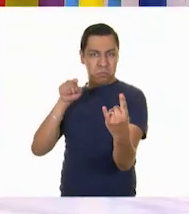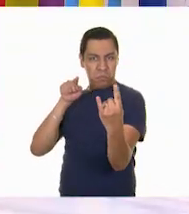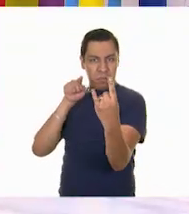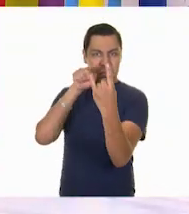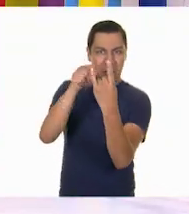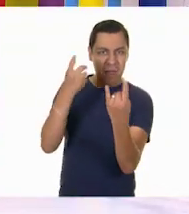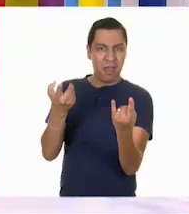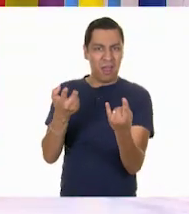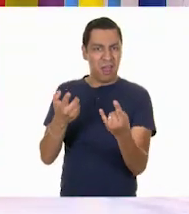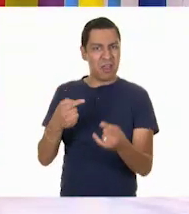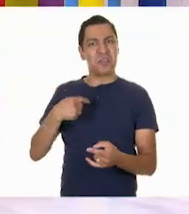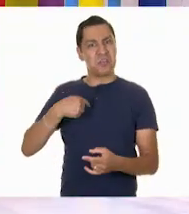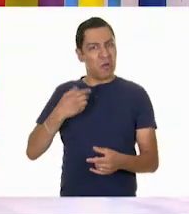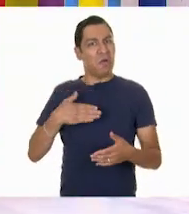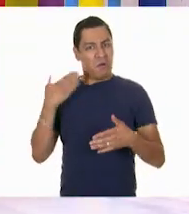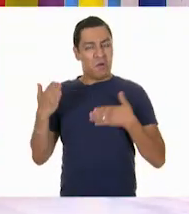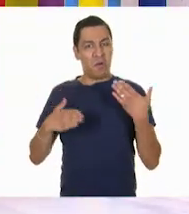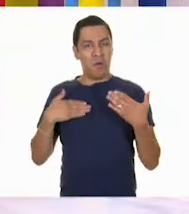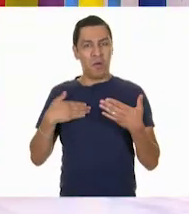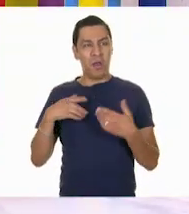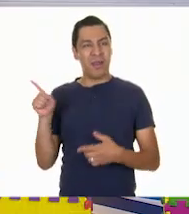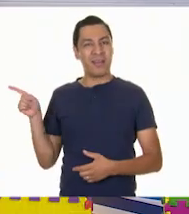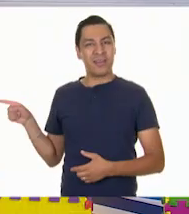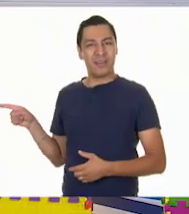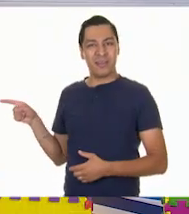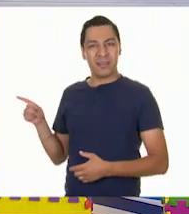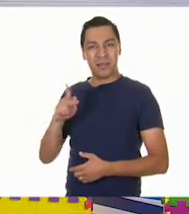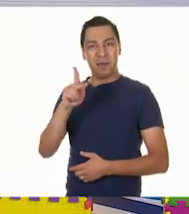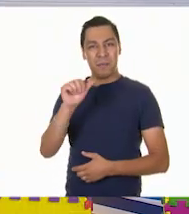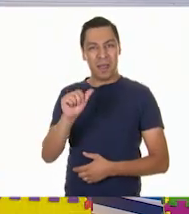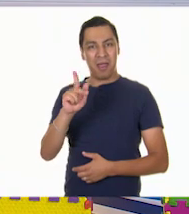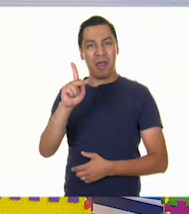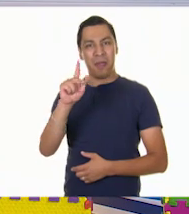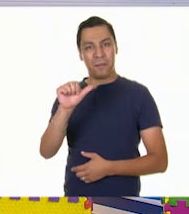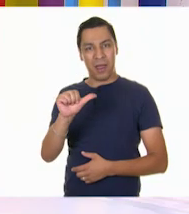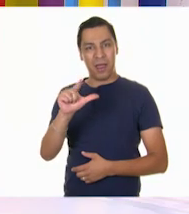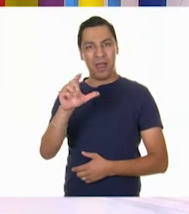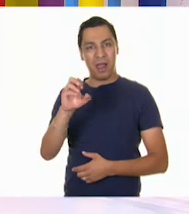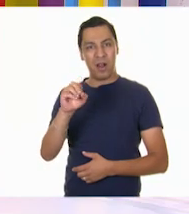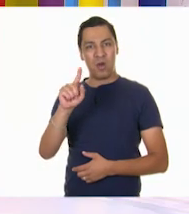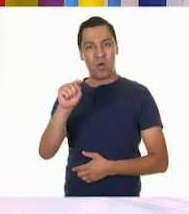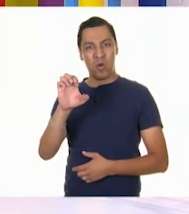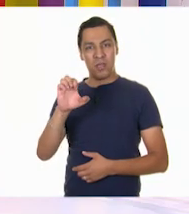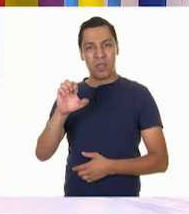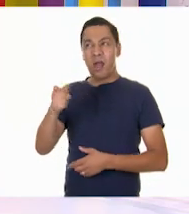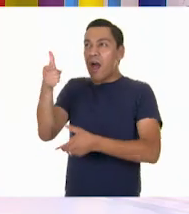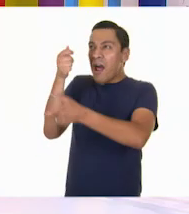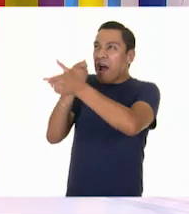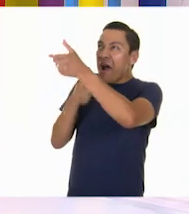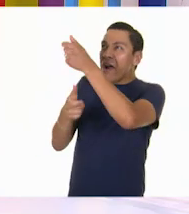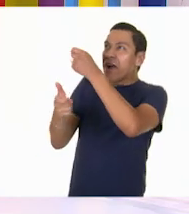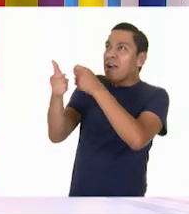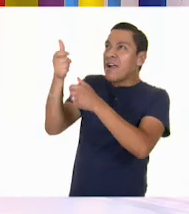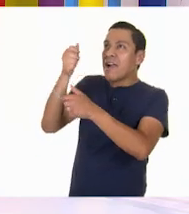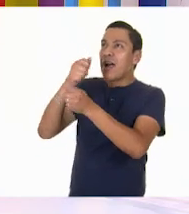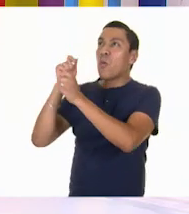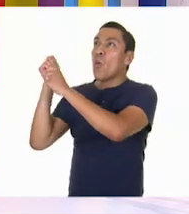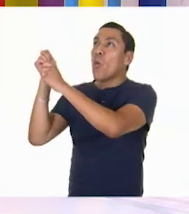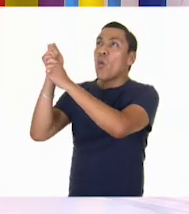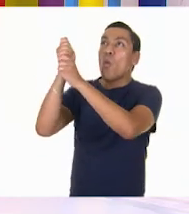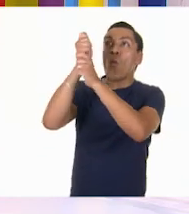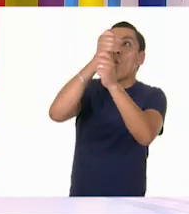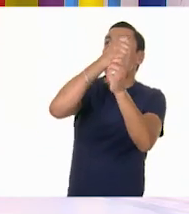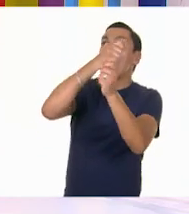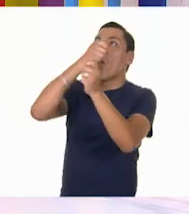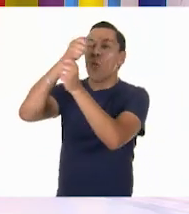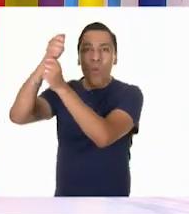eso es muy divertido. Y con el papalote, ¿tú crees que nos podamos divertir, Pepe? Con el papalote, pero el papalote,